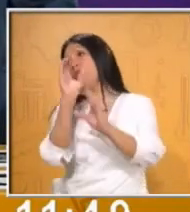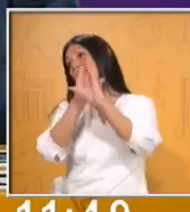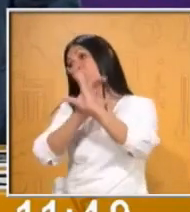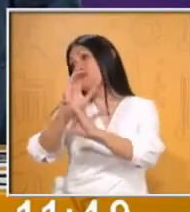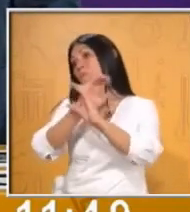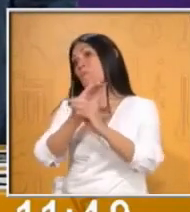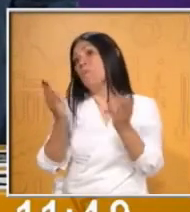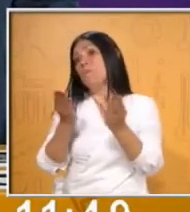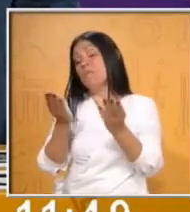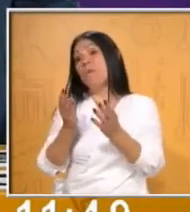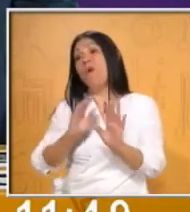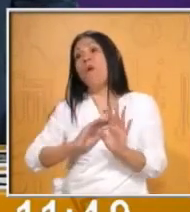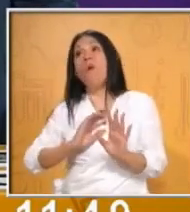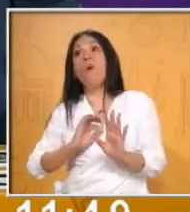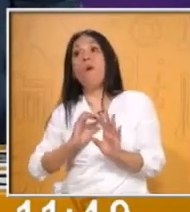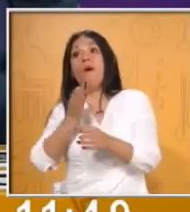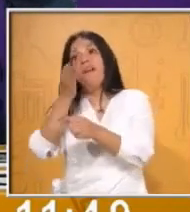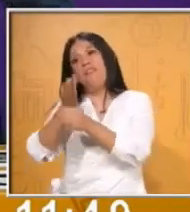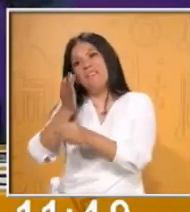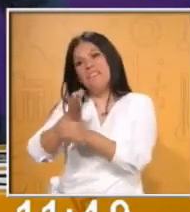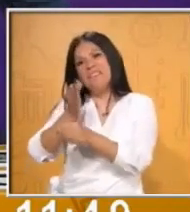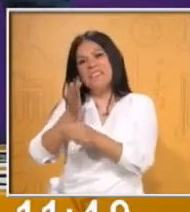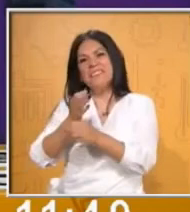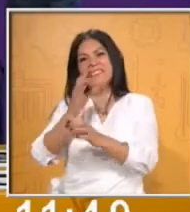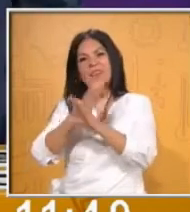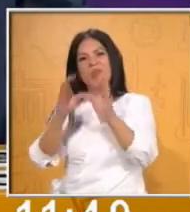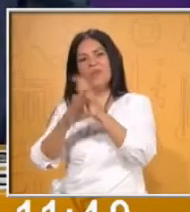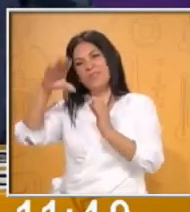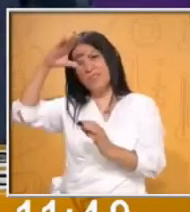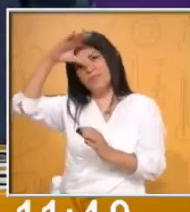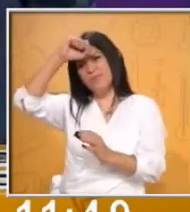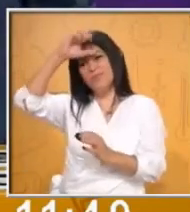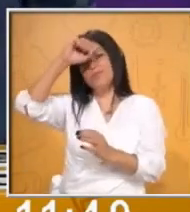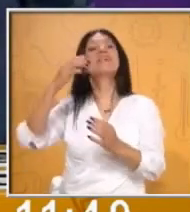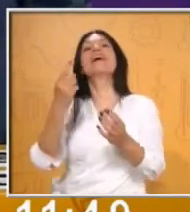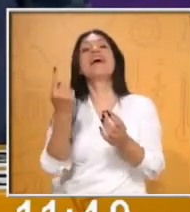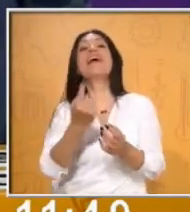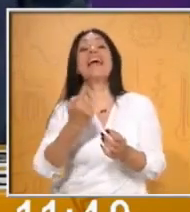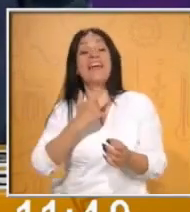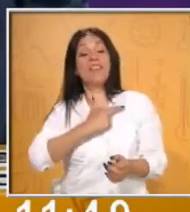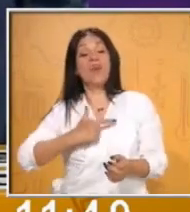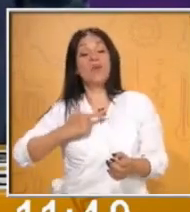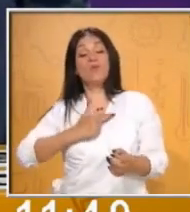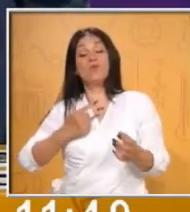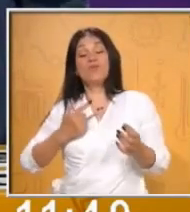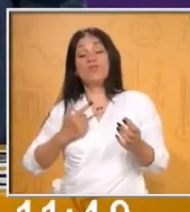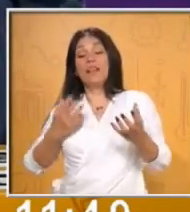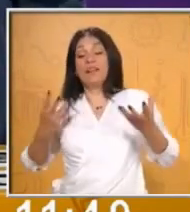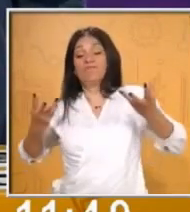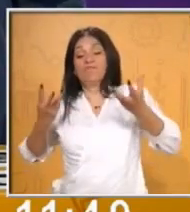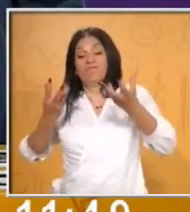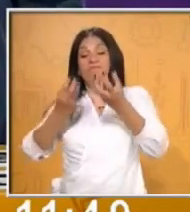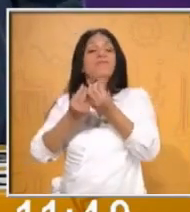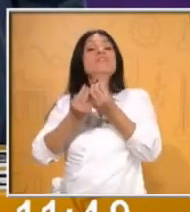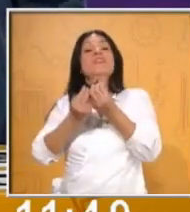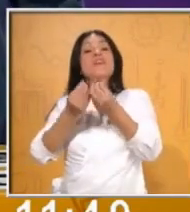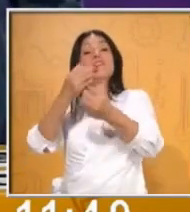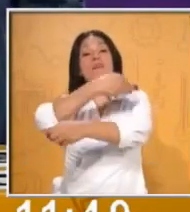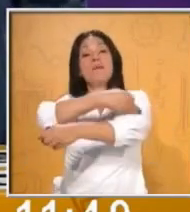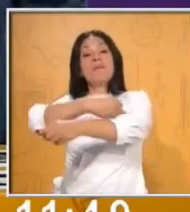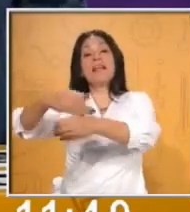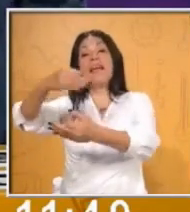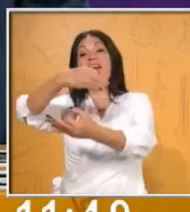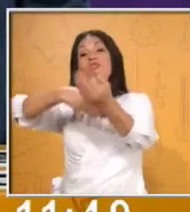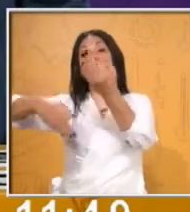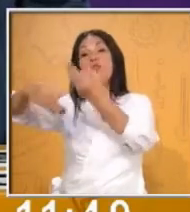¿Ya lo anotaste? Maestra, ¿usted qué extraña? ¿Qué disfruta cuando está en familia? Cuando nos poníamos